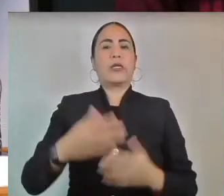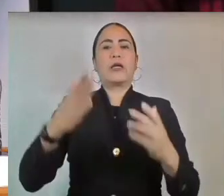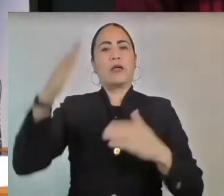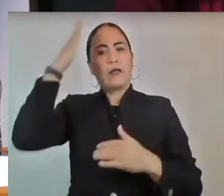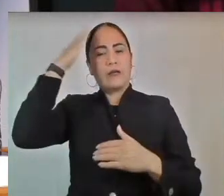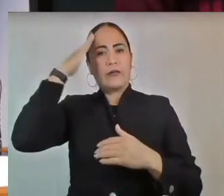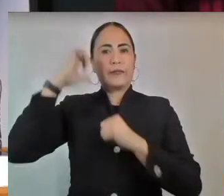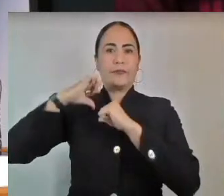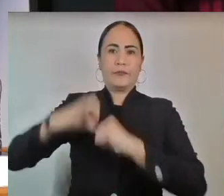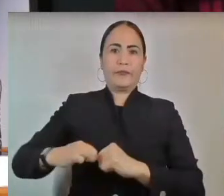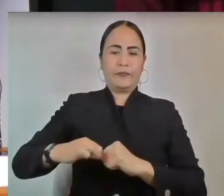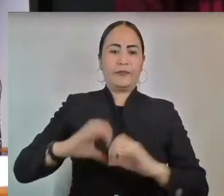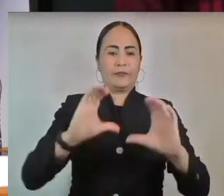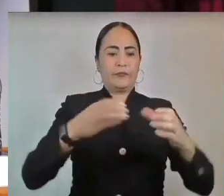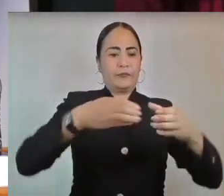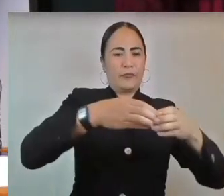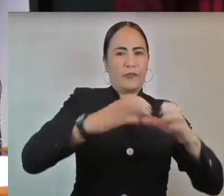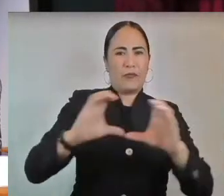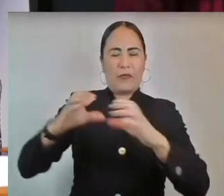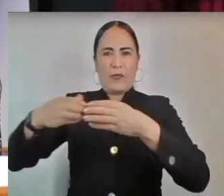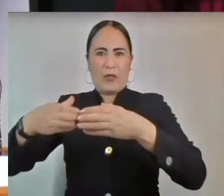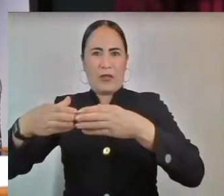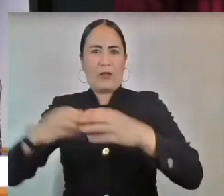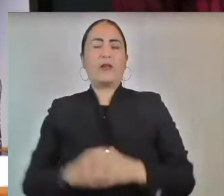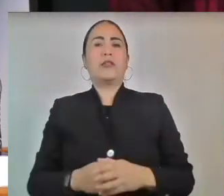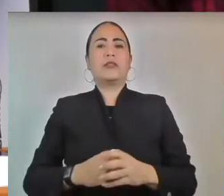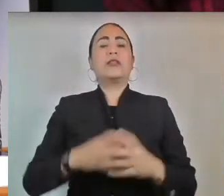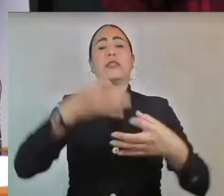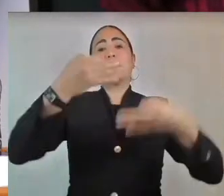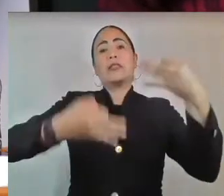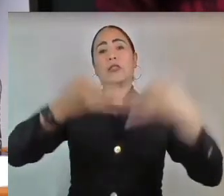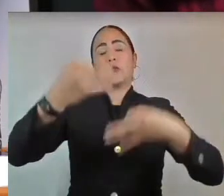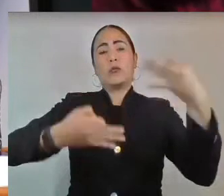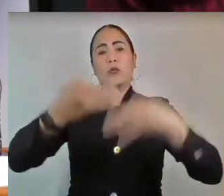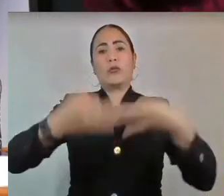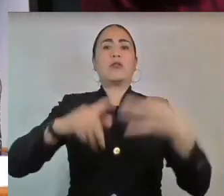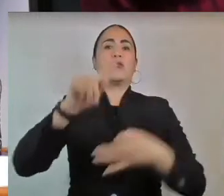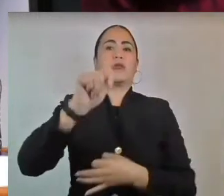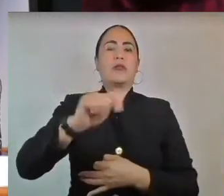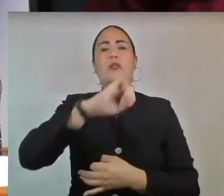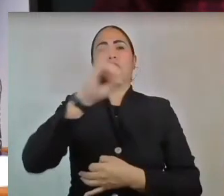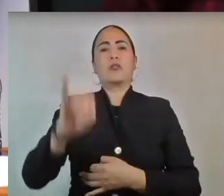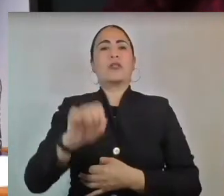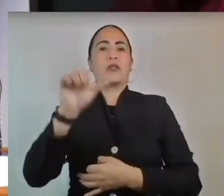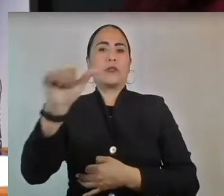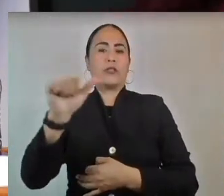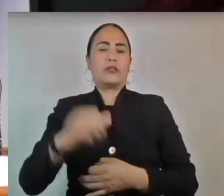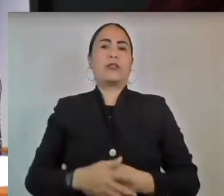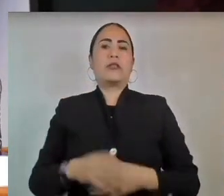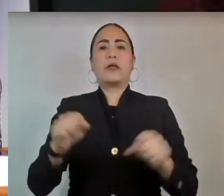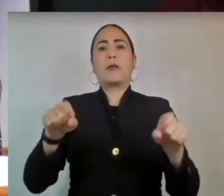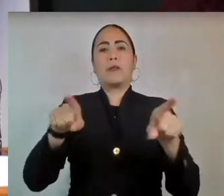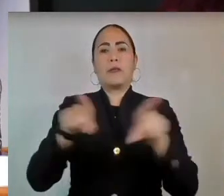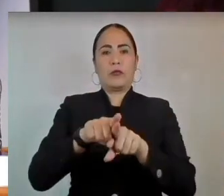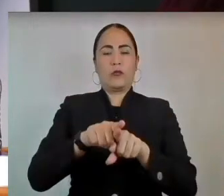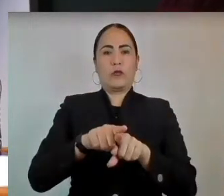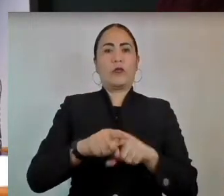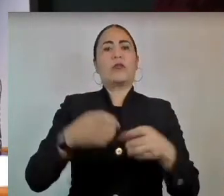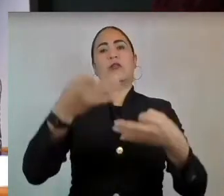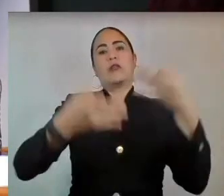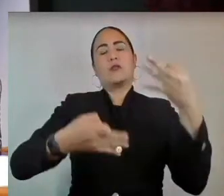control interno, del Tribunal de Justicia Administrativa y del Tribunal Electoral del Estado de México.